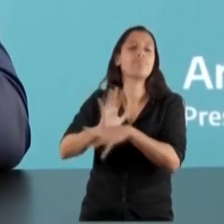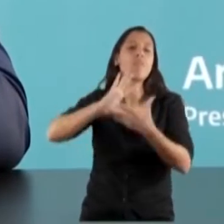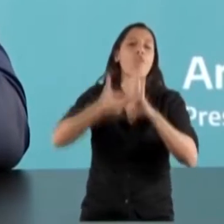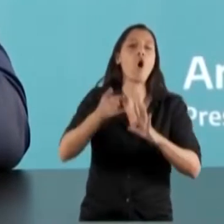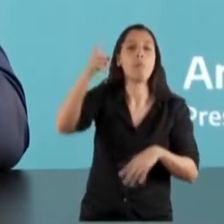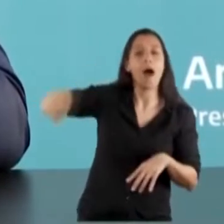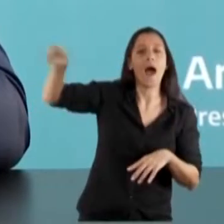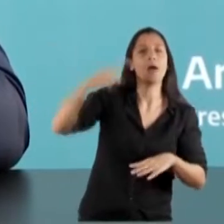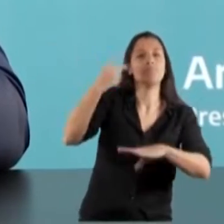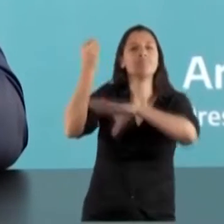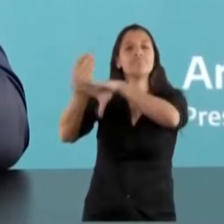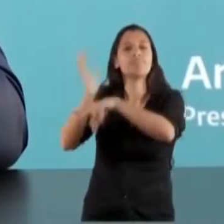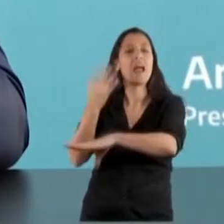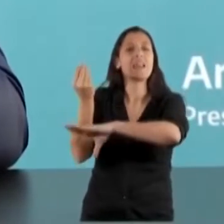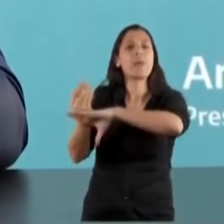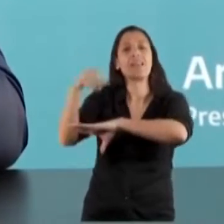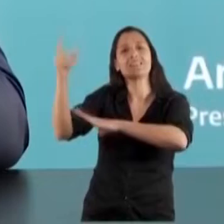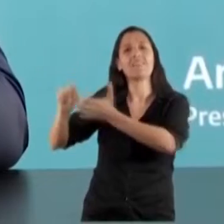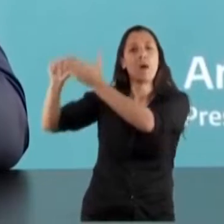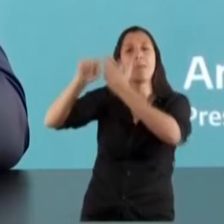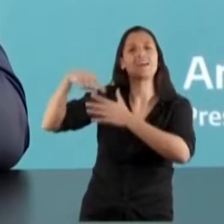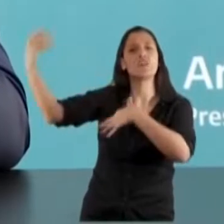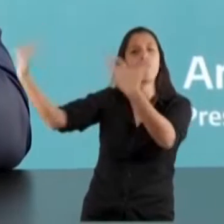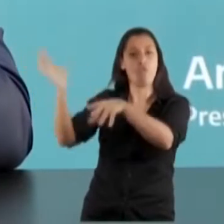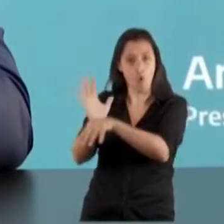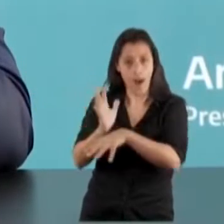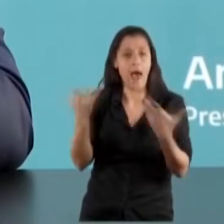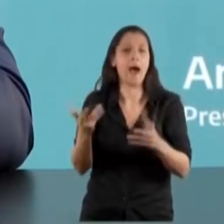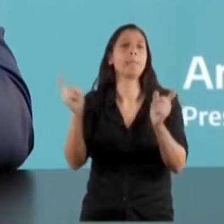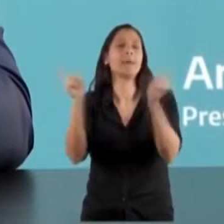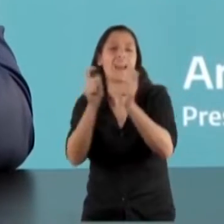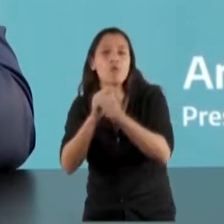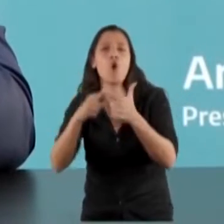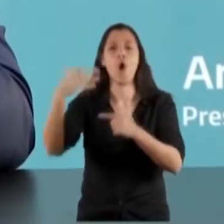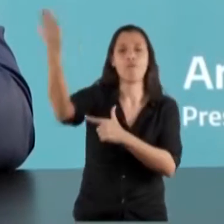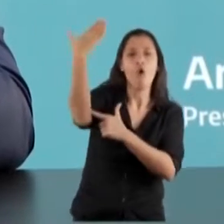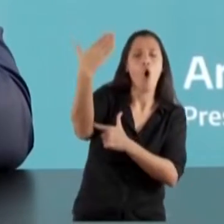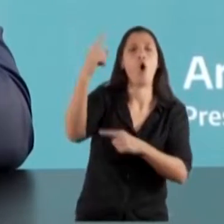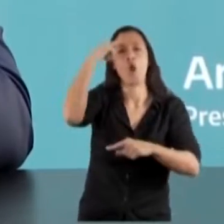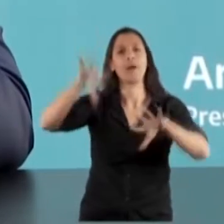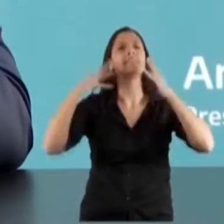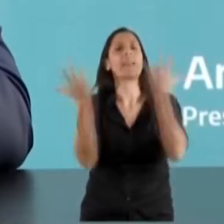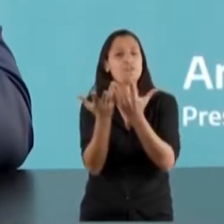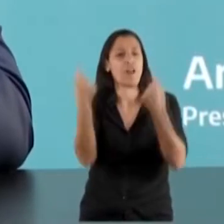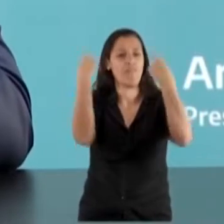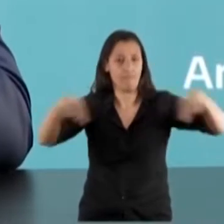de nuestro país en el exterior, en diversos foros internacionales en la cual